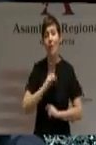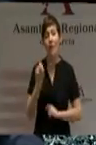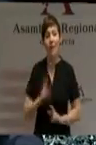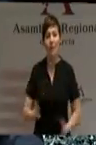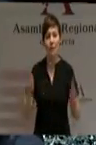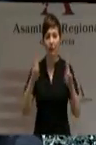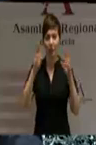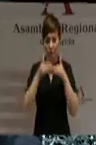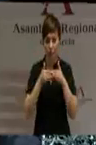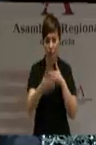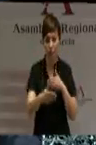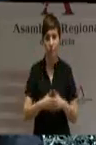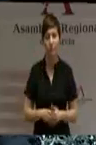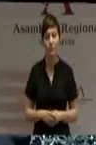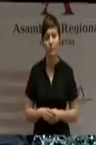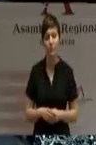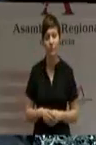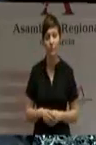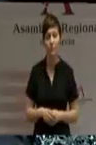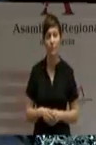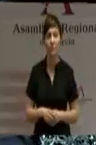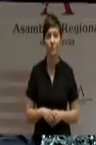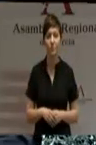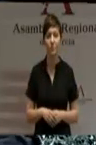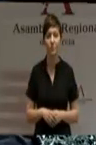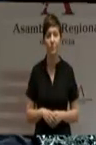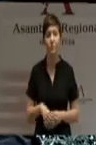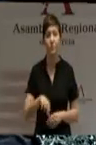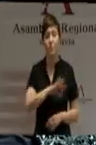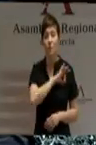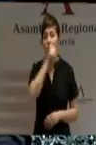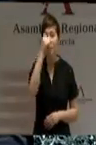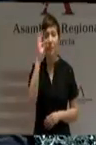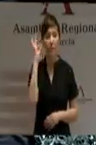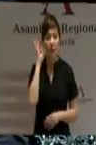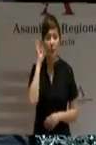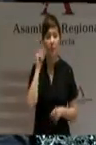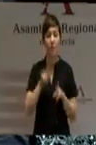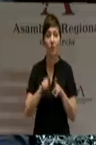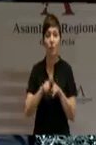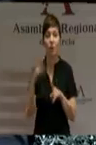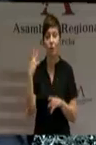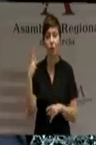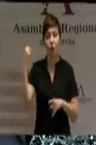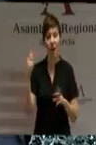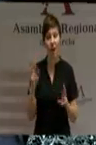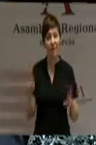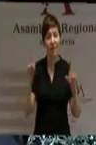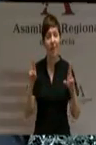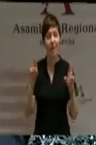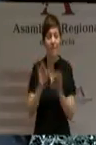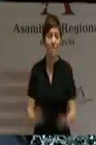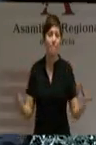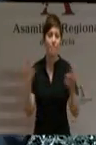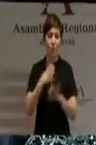Esperanza en el futuro. Y, señorías, nadie puede quitarnos la esperanza. La esperanza no está sometida a